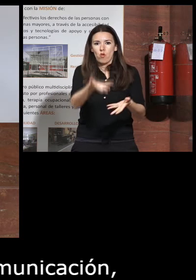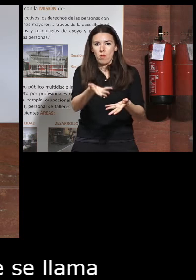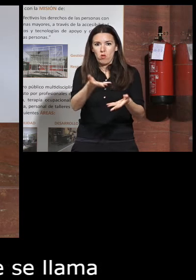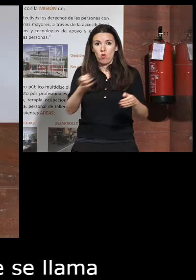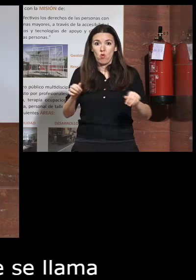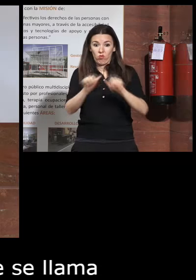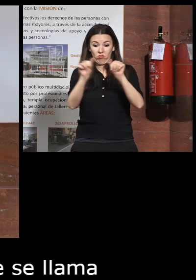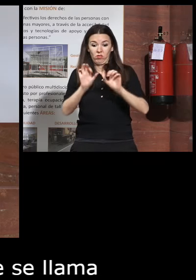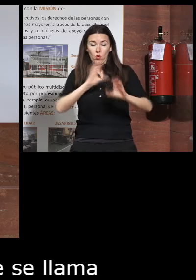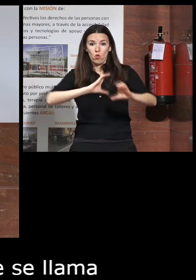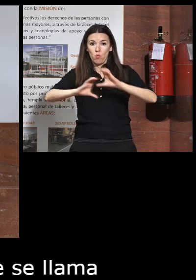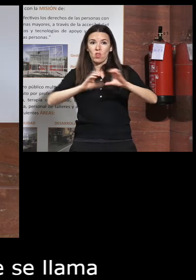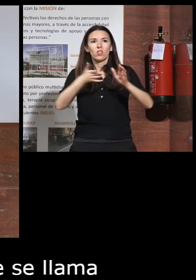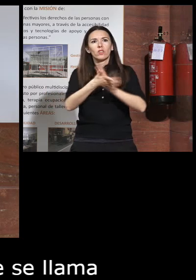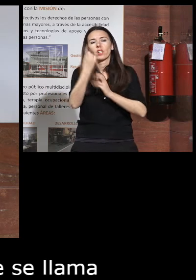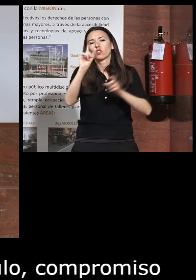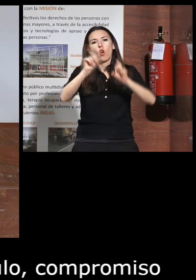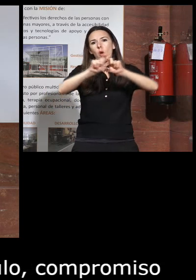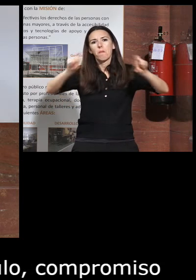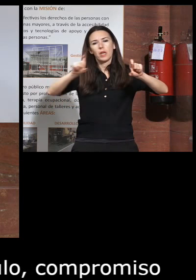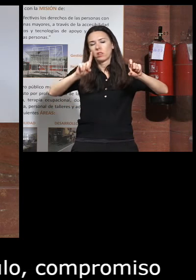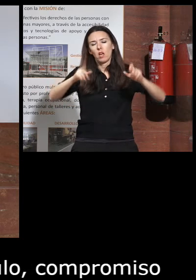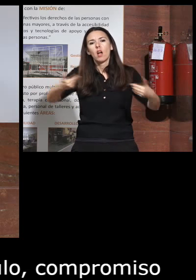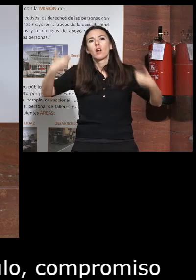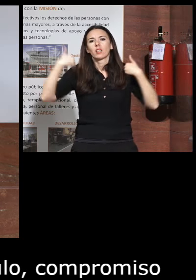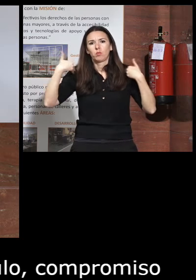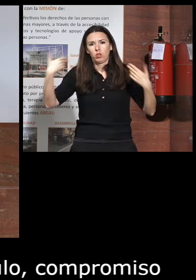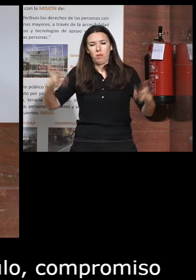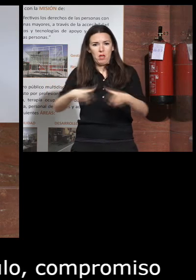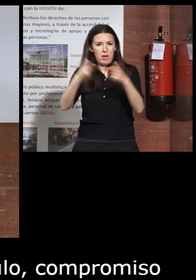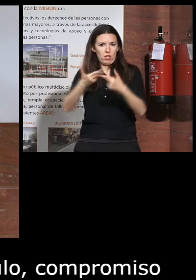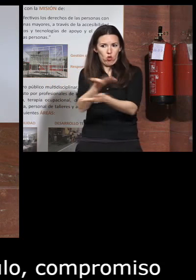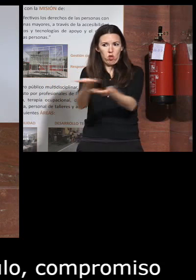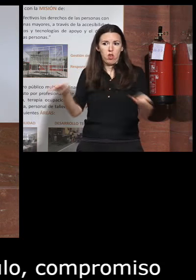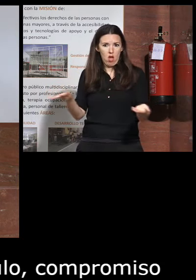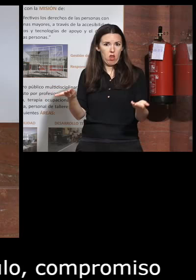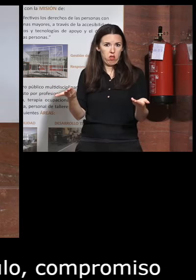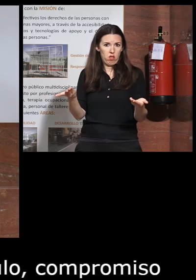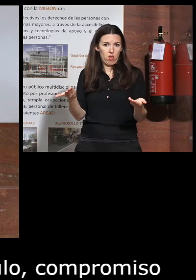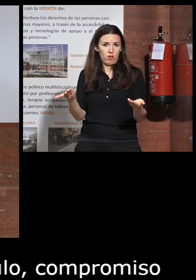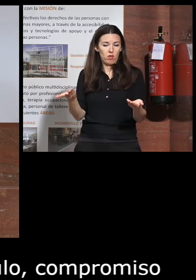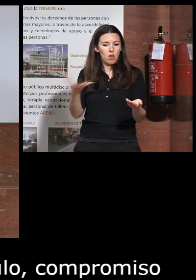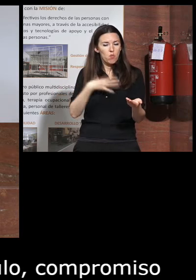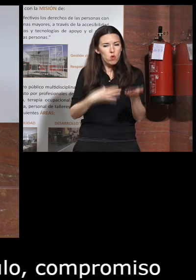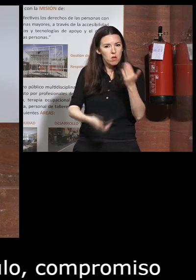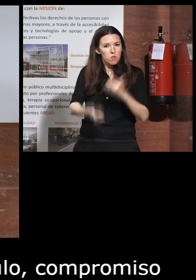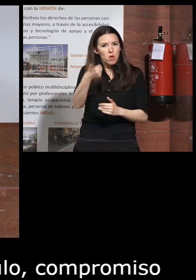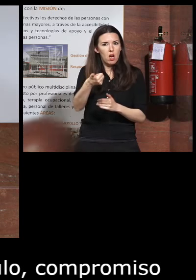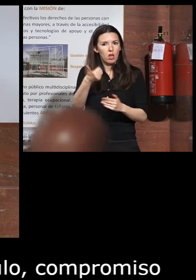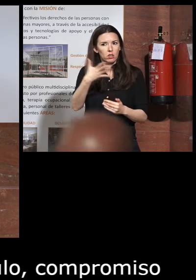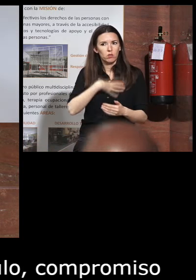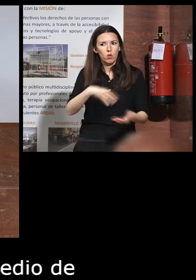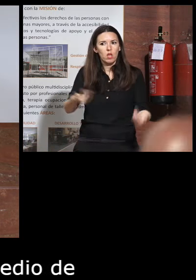comunicación es algo más que una empresa y tiene una responsabilidad social con la sociedad en la que vive y creo que puede ir más allá puede tener más